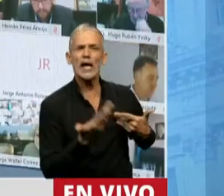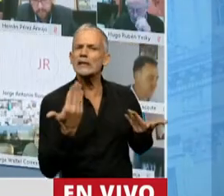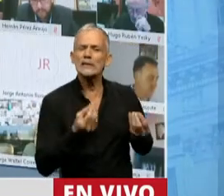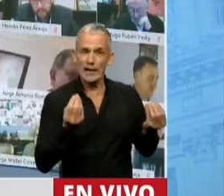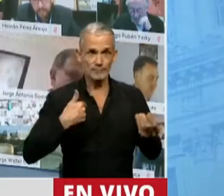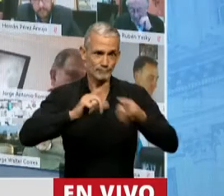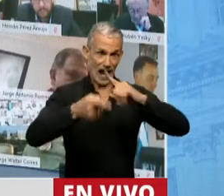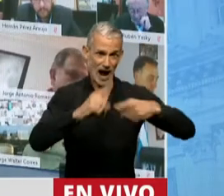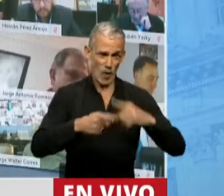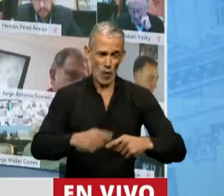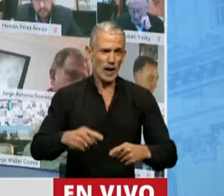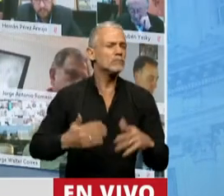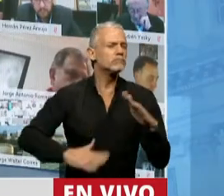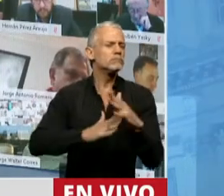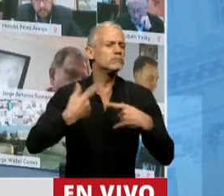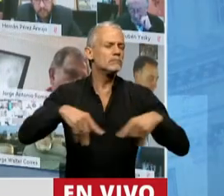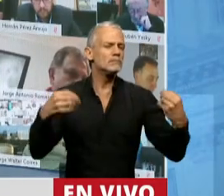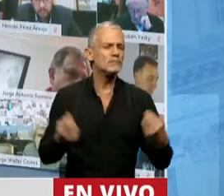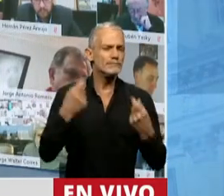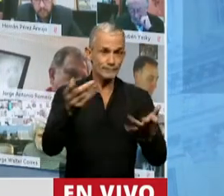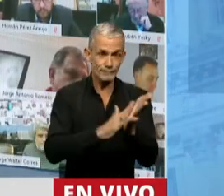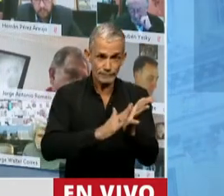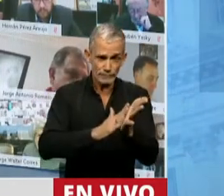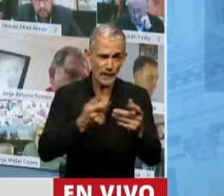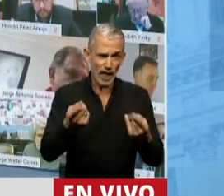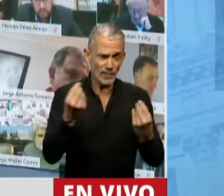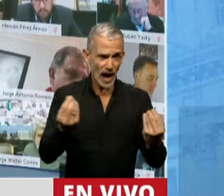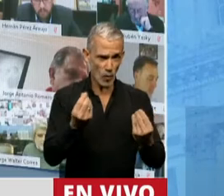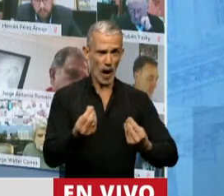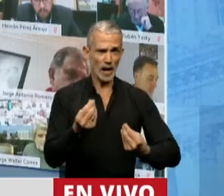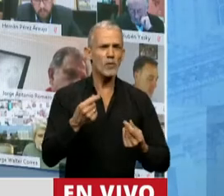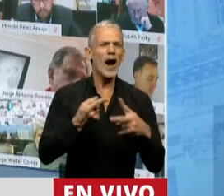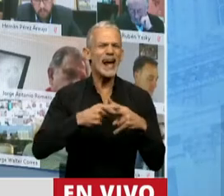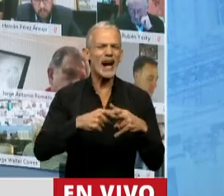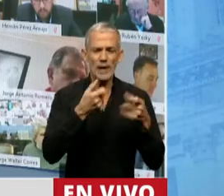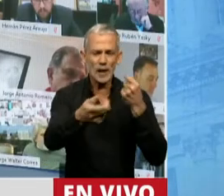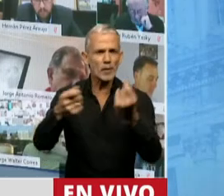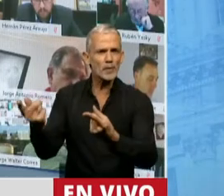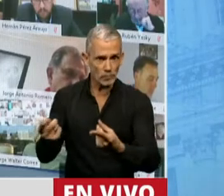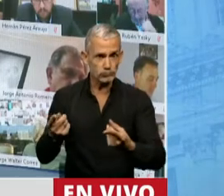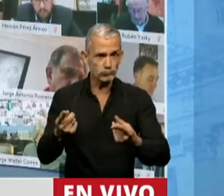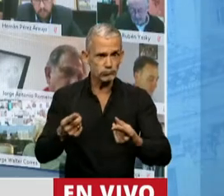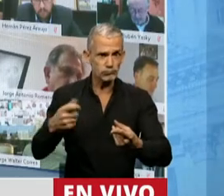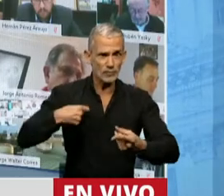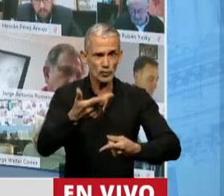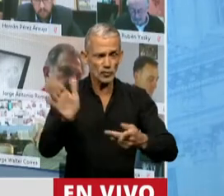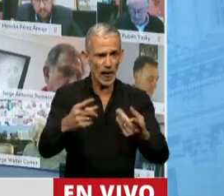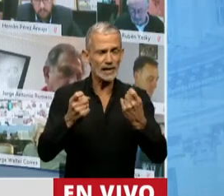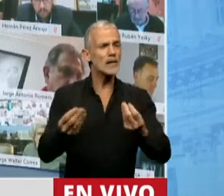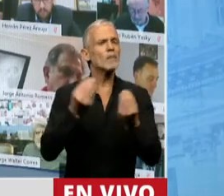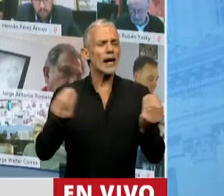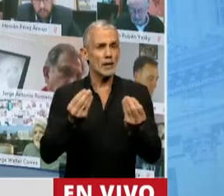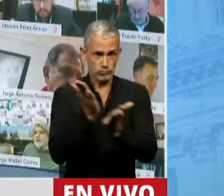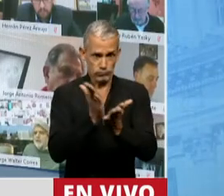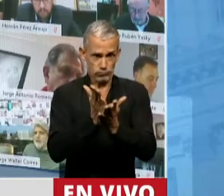este acuerdo principalmente para garantizarle el uso de esas herramientas ciudadanas necesarias para